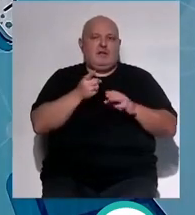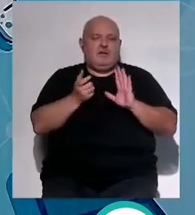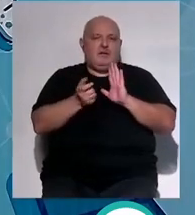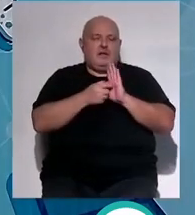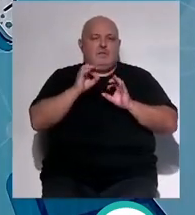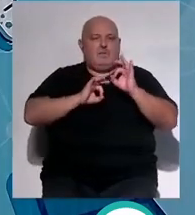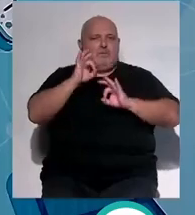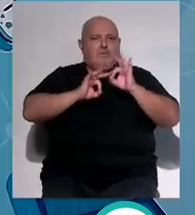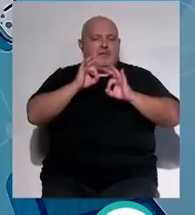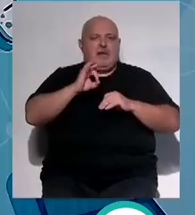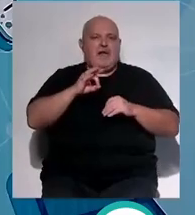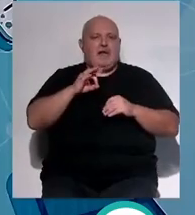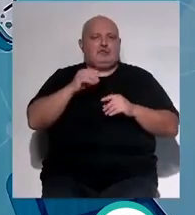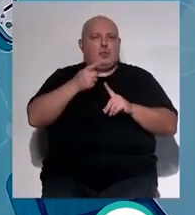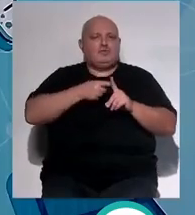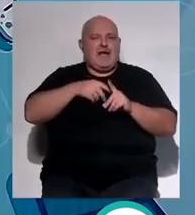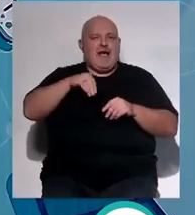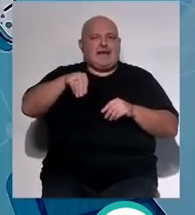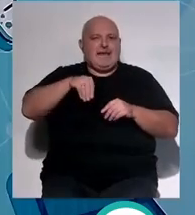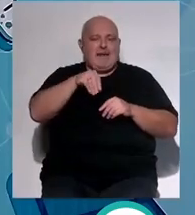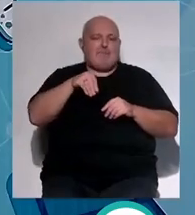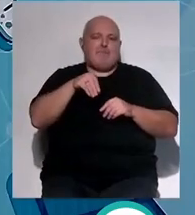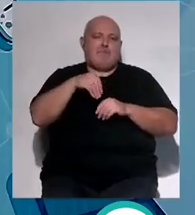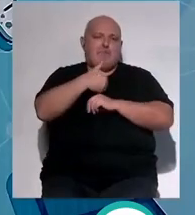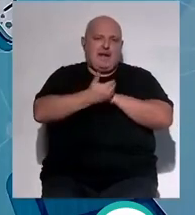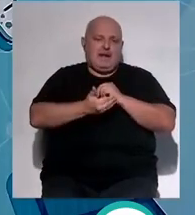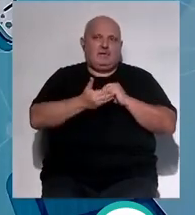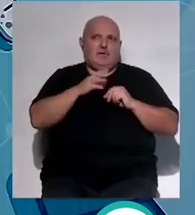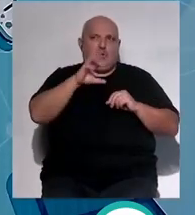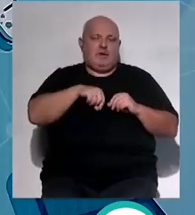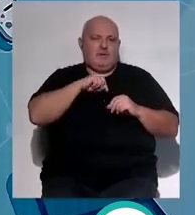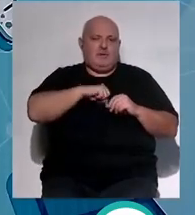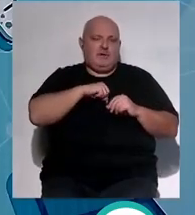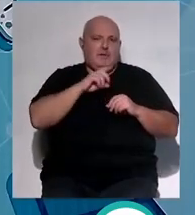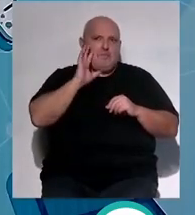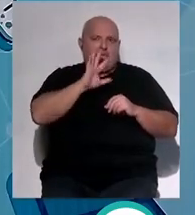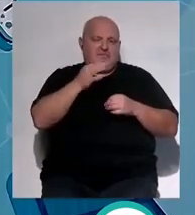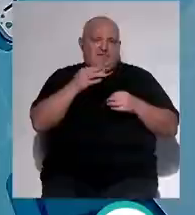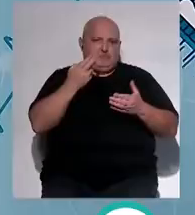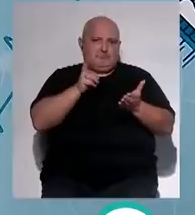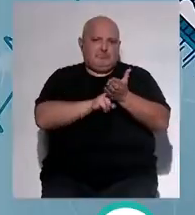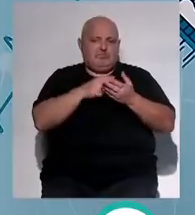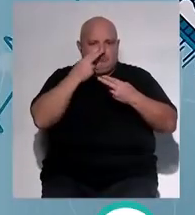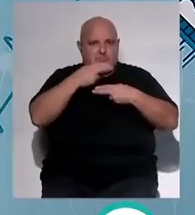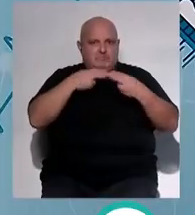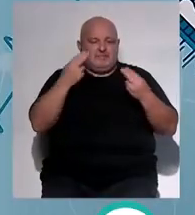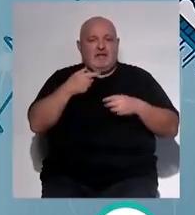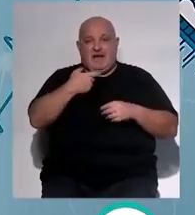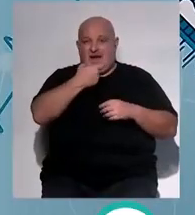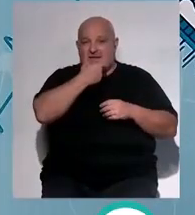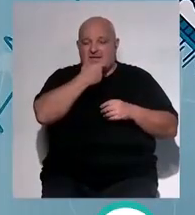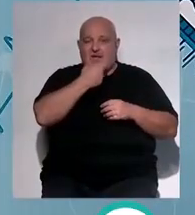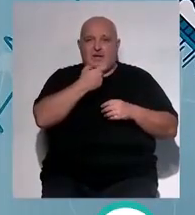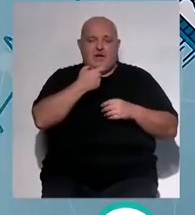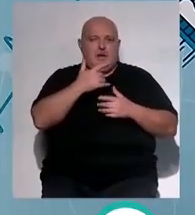ponerte el porcentaje de harina que tiene el pan para que tú seas libre de comprar lo que quieras me parece súper bien entonces las galletas aunque